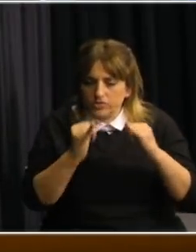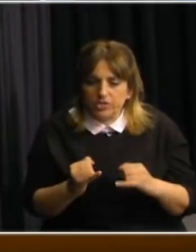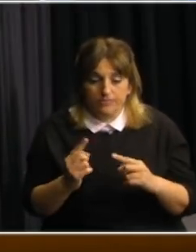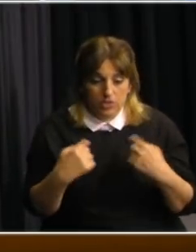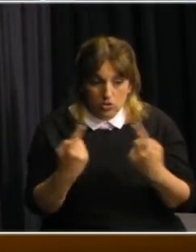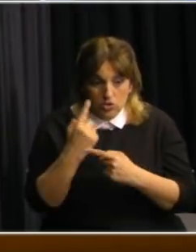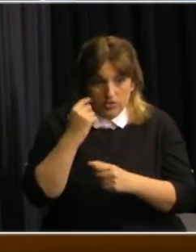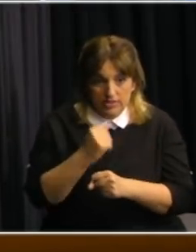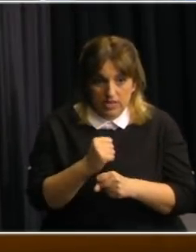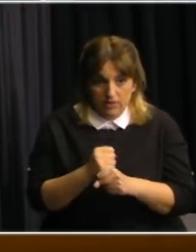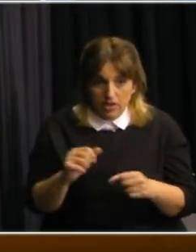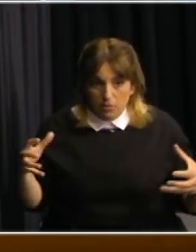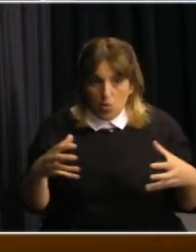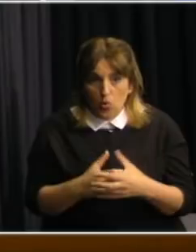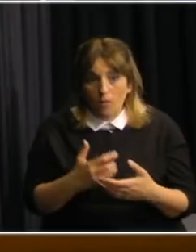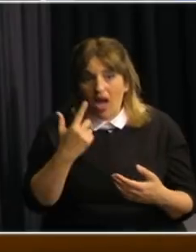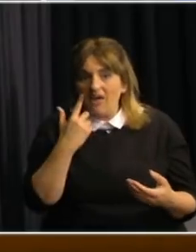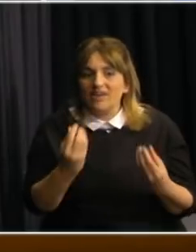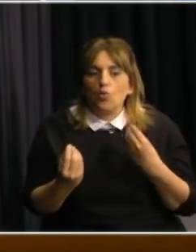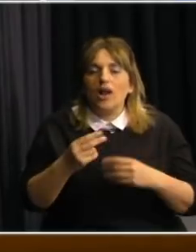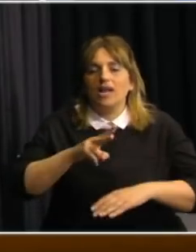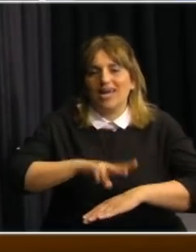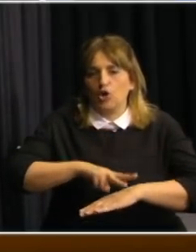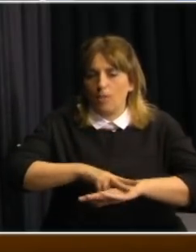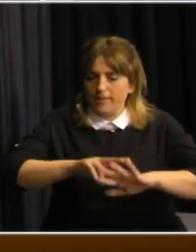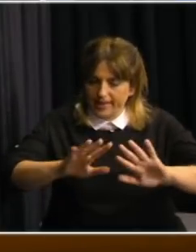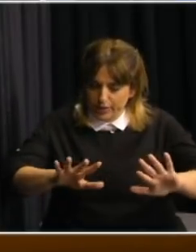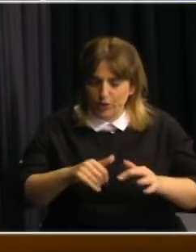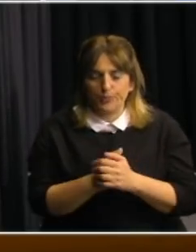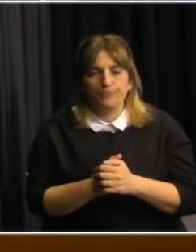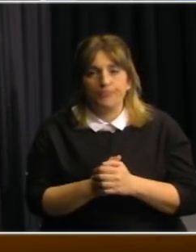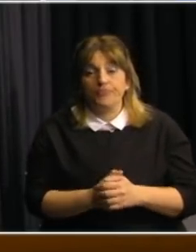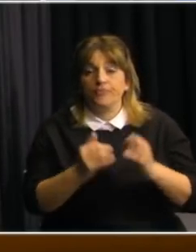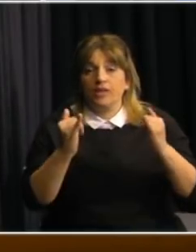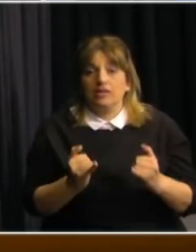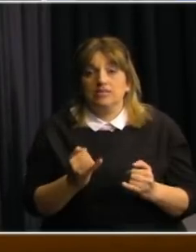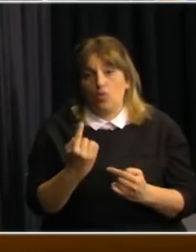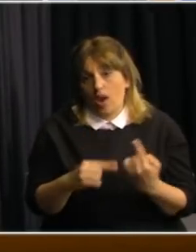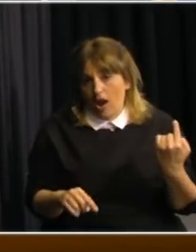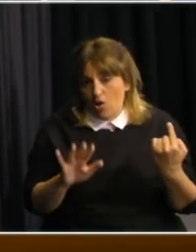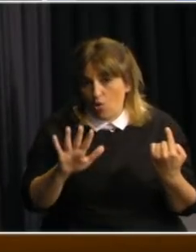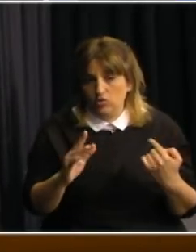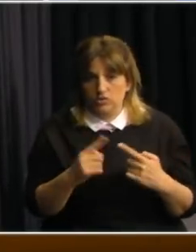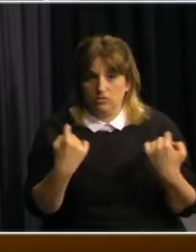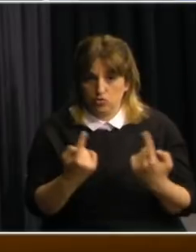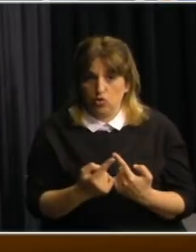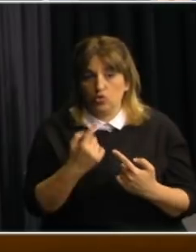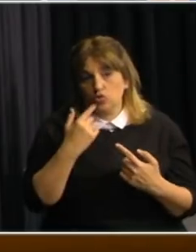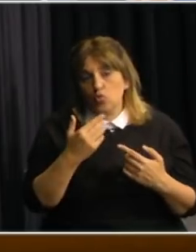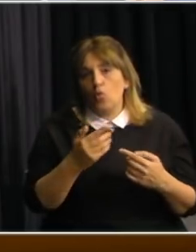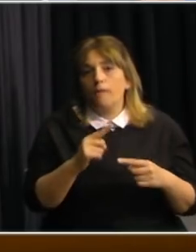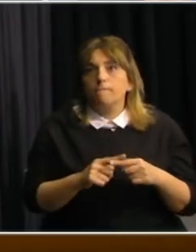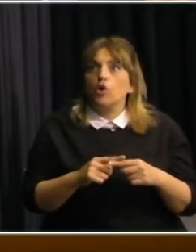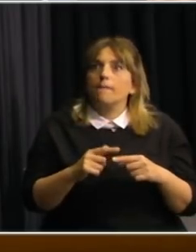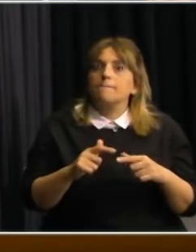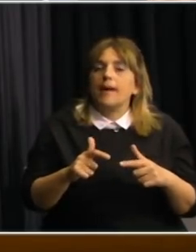trabajando internamente para ver cuáles son las recomendaciones de hecho es una de las cosas que quizá enlentecimos por el aumento